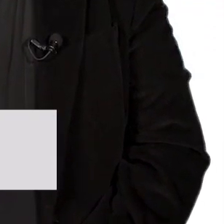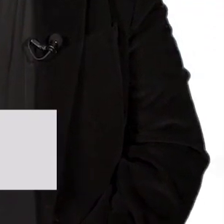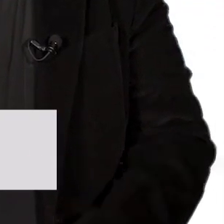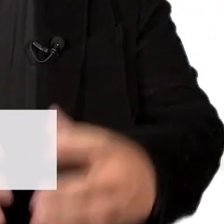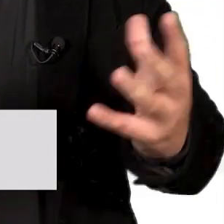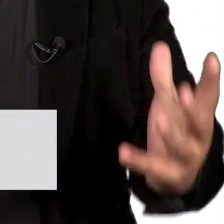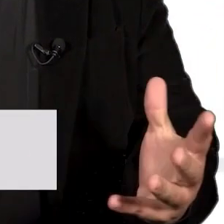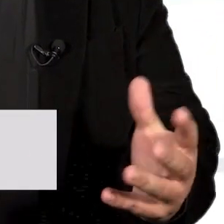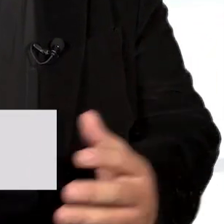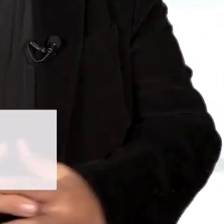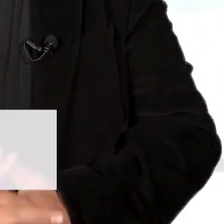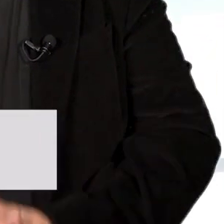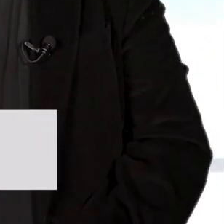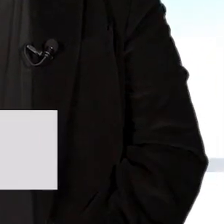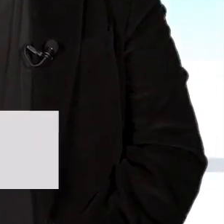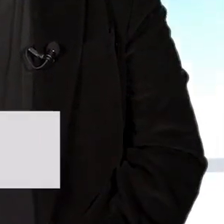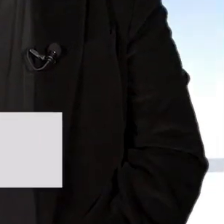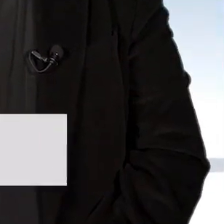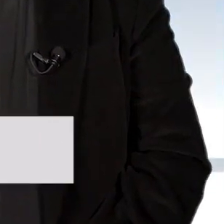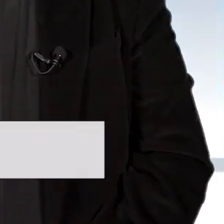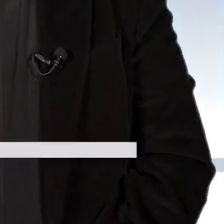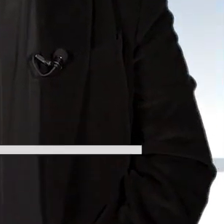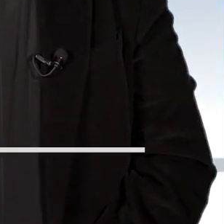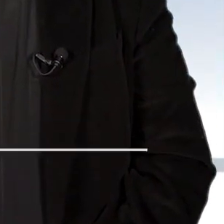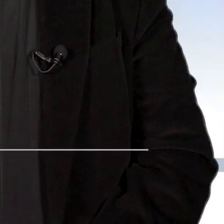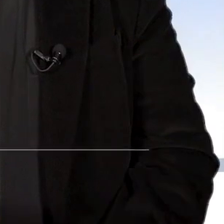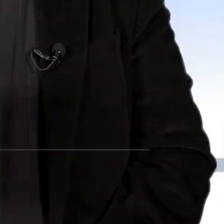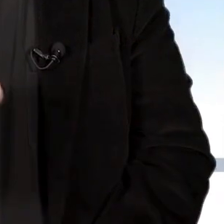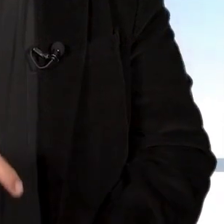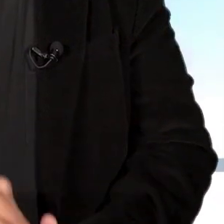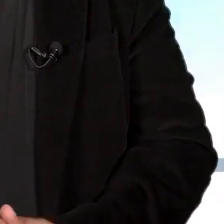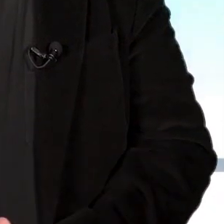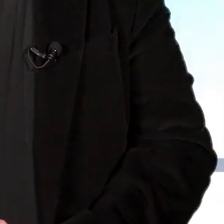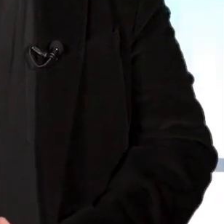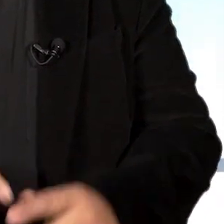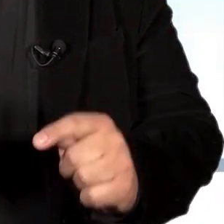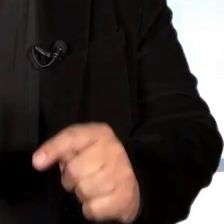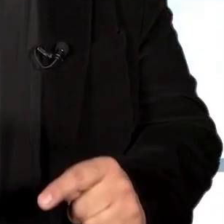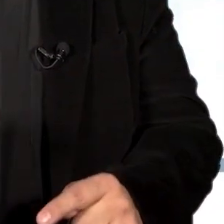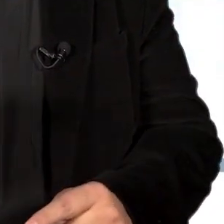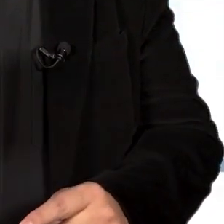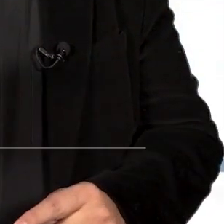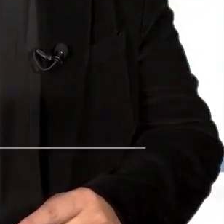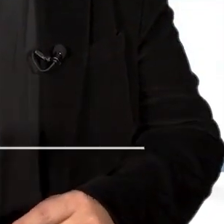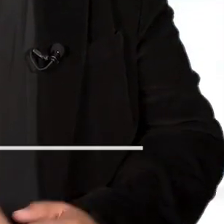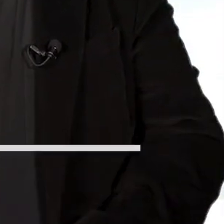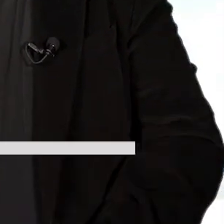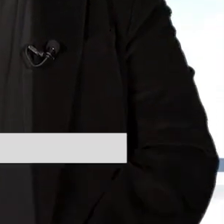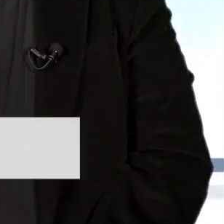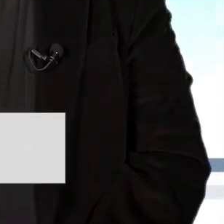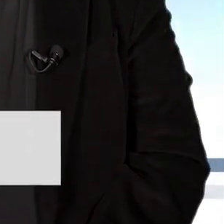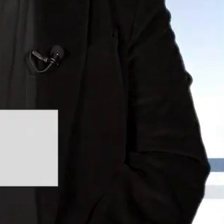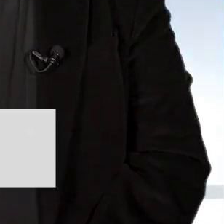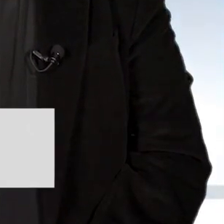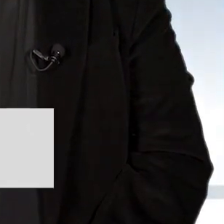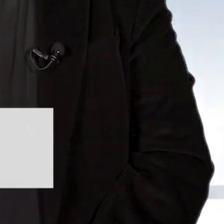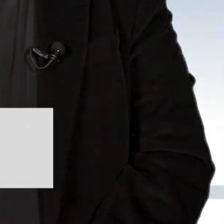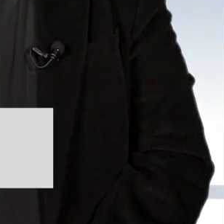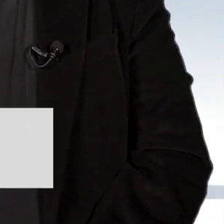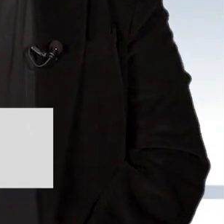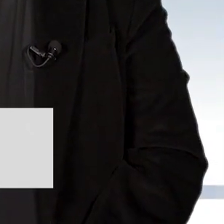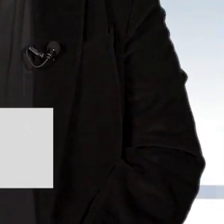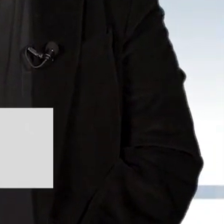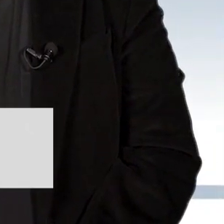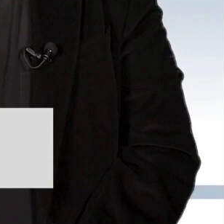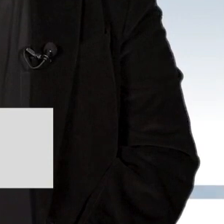nos va a decir cómo debemos de vivir la vejez cómo debemos prepararla pero también cómo CS Ahorro y Crédito